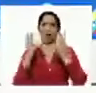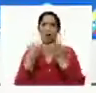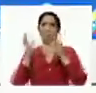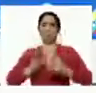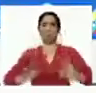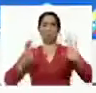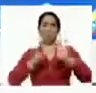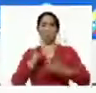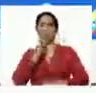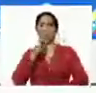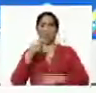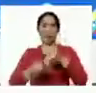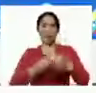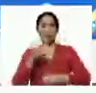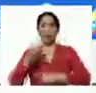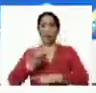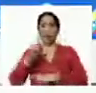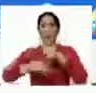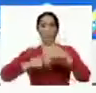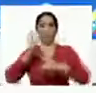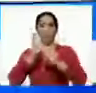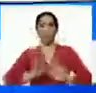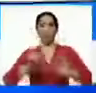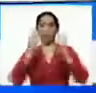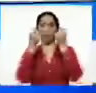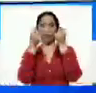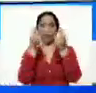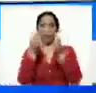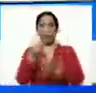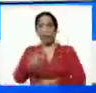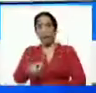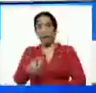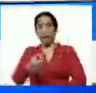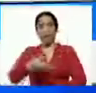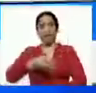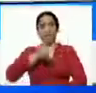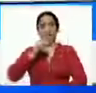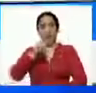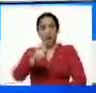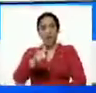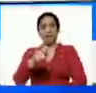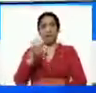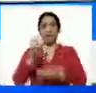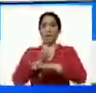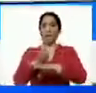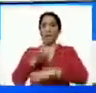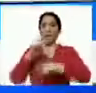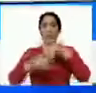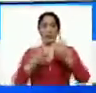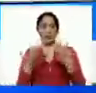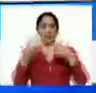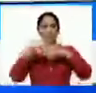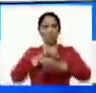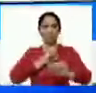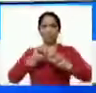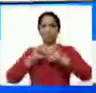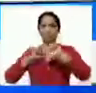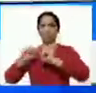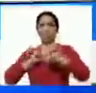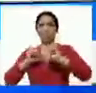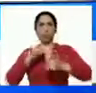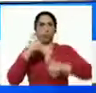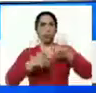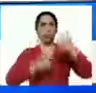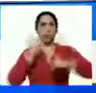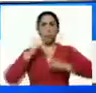producido nunca ni un gramo de café es la economía productiva articulada los motores cuál